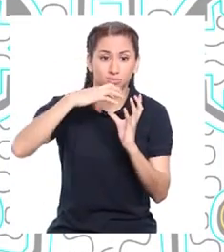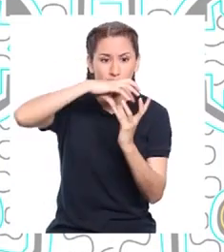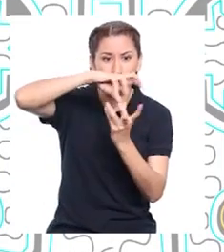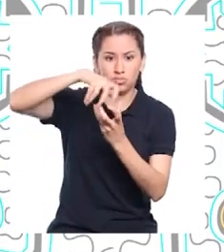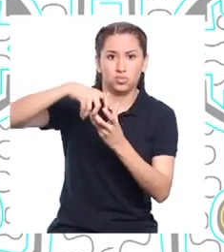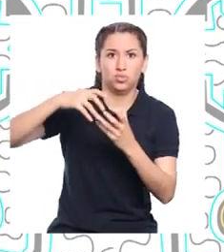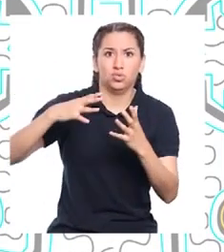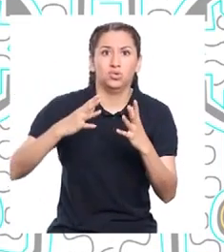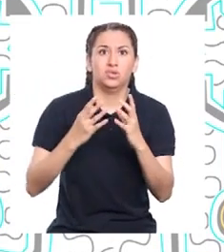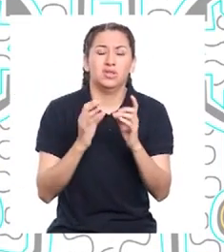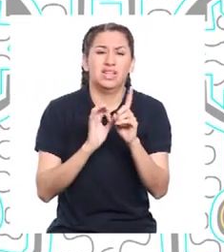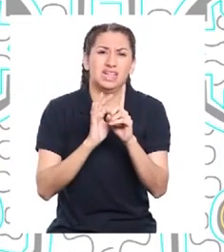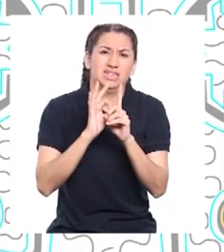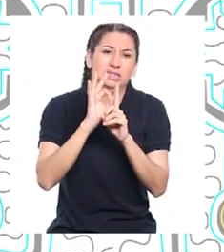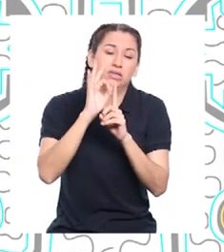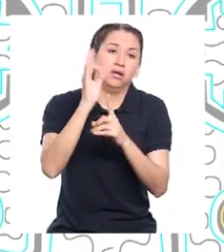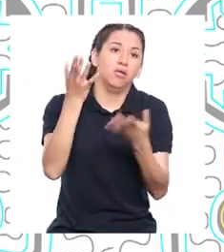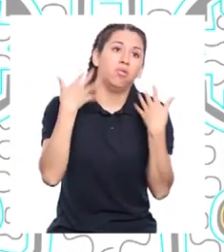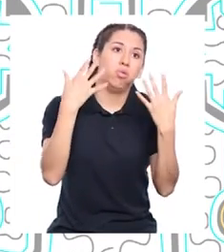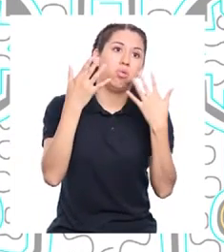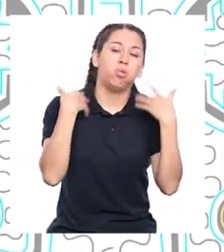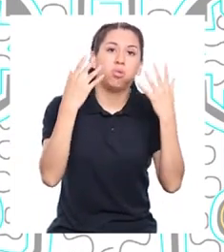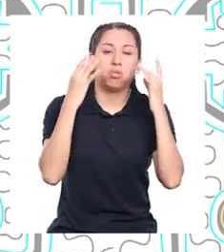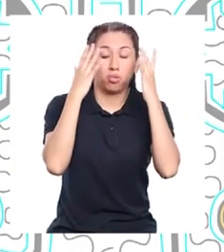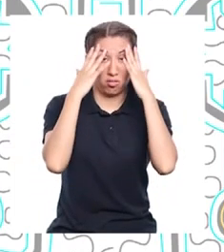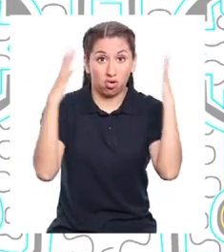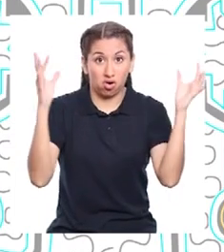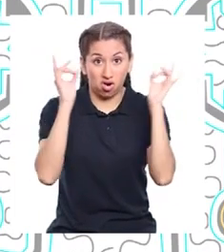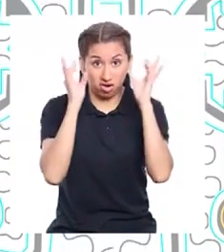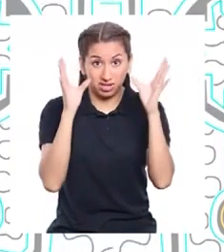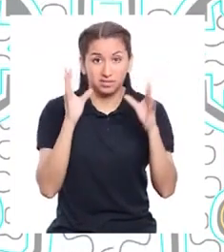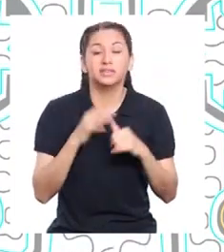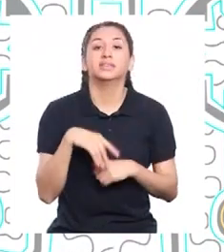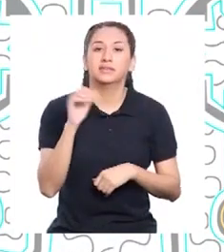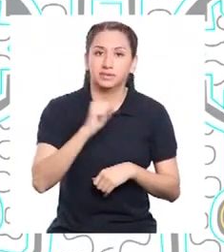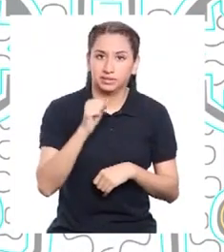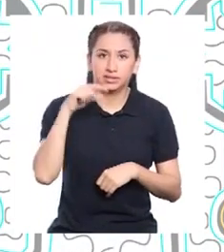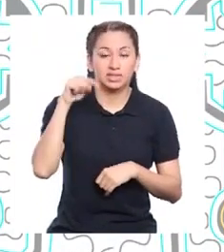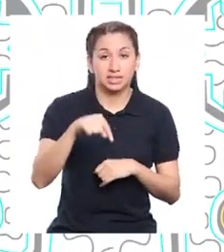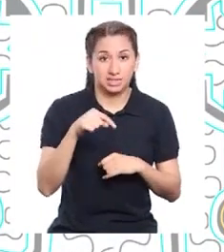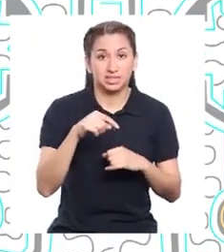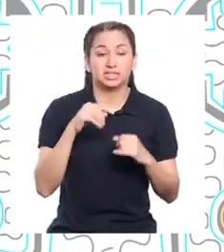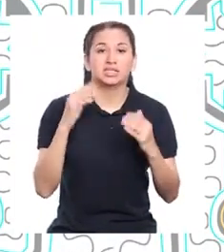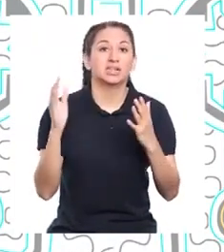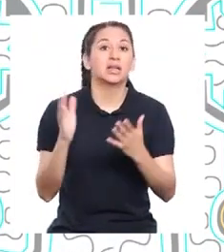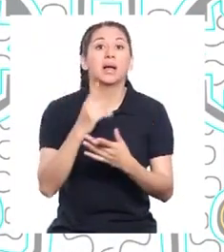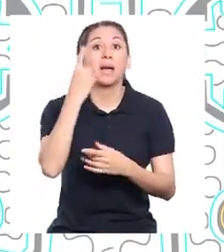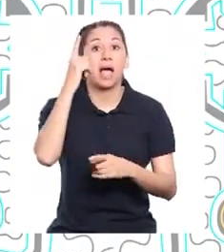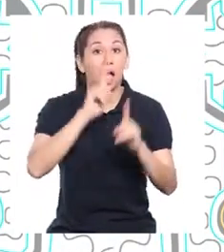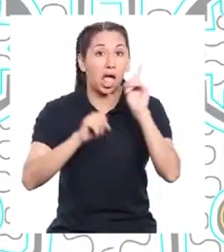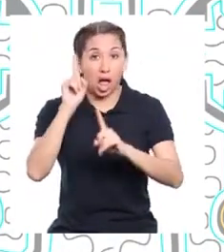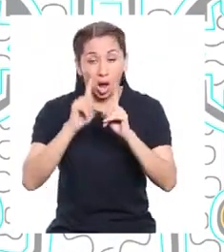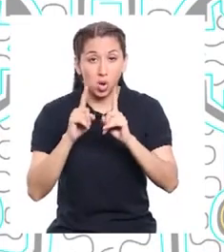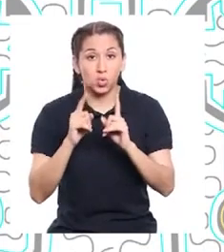planeta se calentaría a temperaturas insoportables. Este fenómeno natural es beneficioso para los seres vivos del